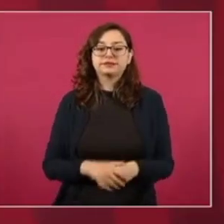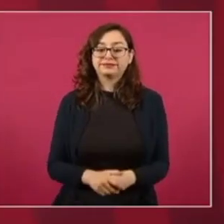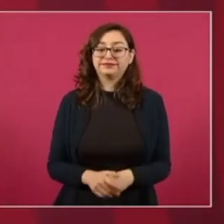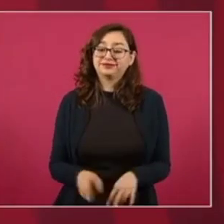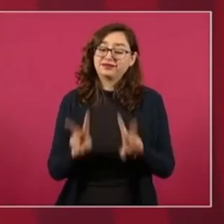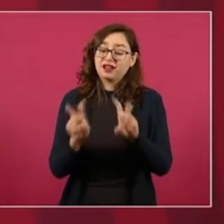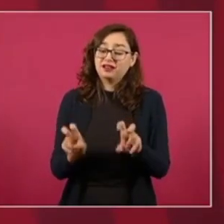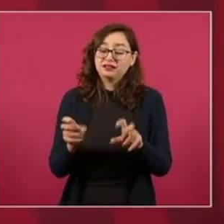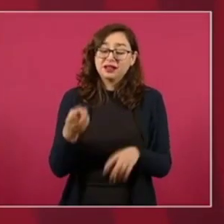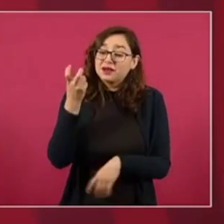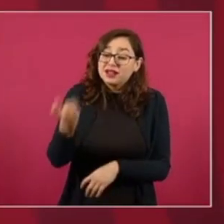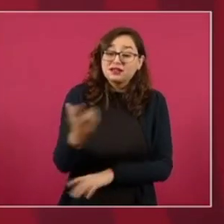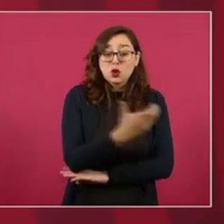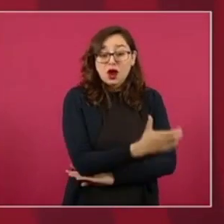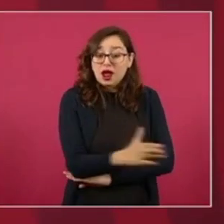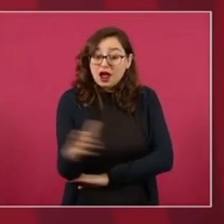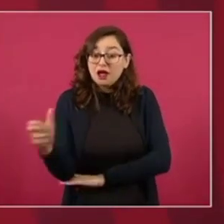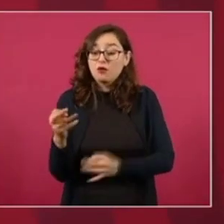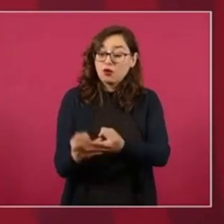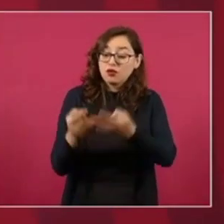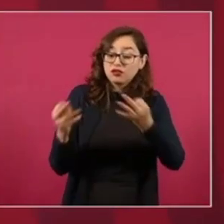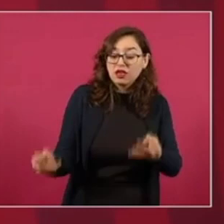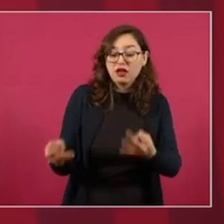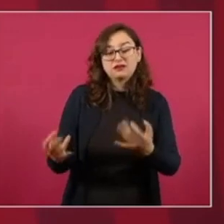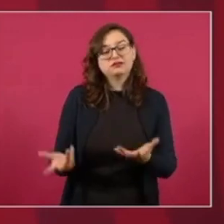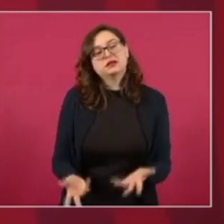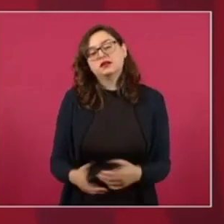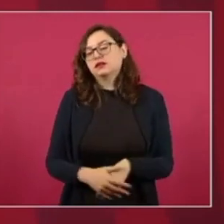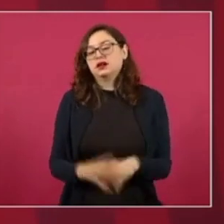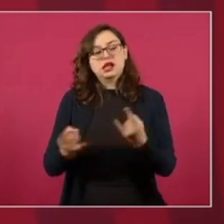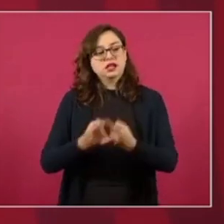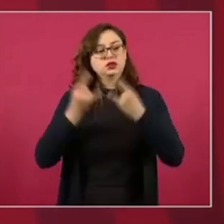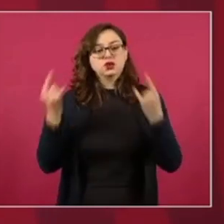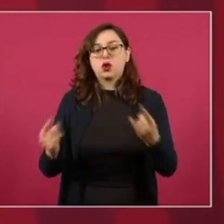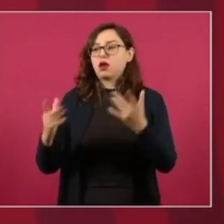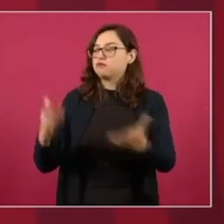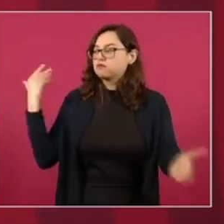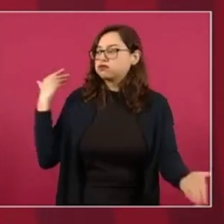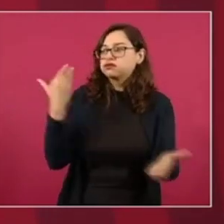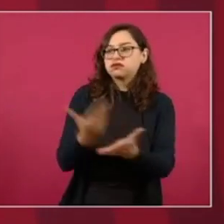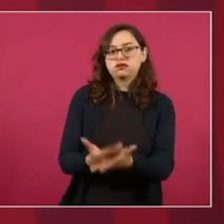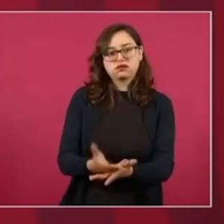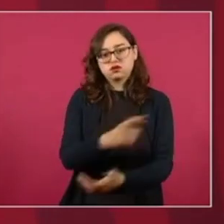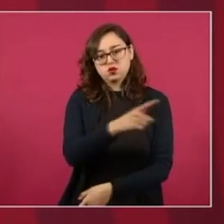historia, la Revolución Mexicana se hizo